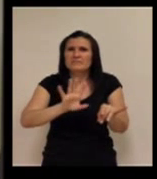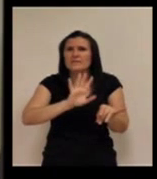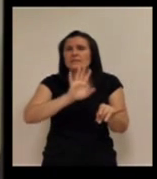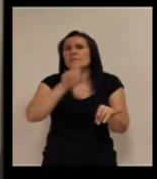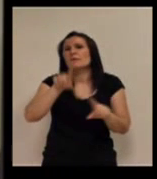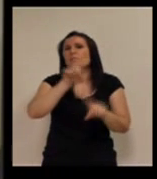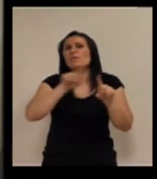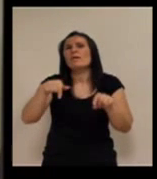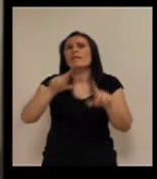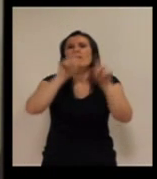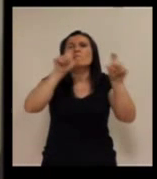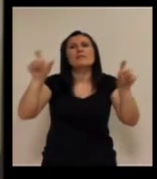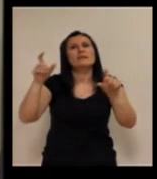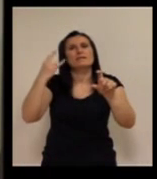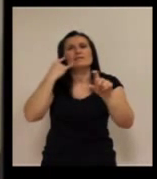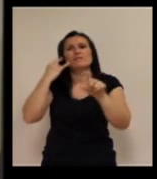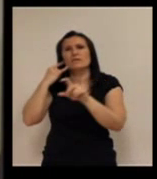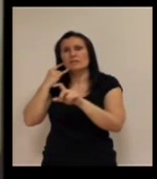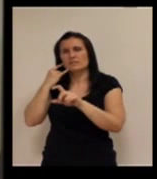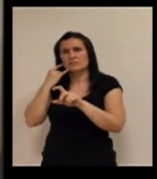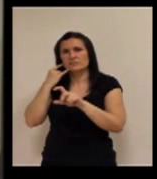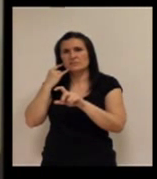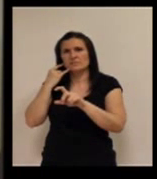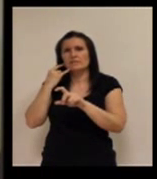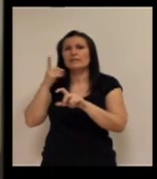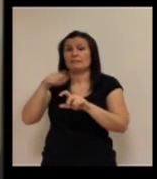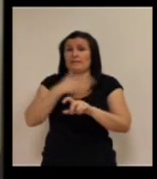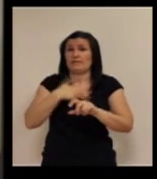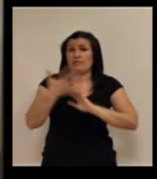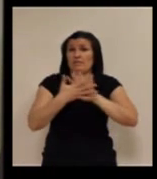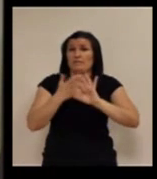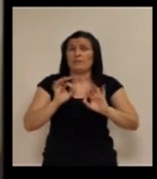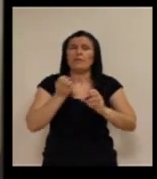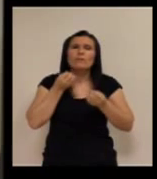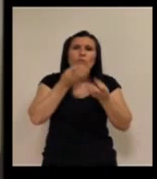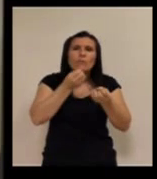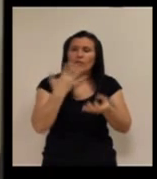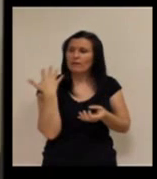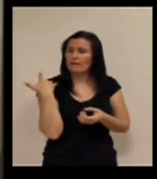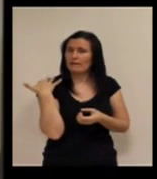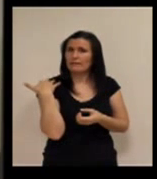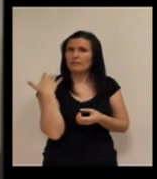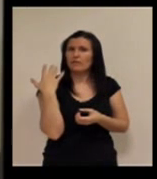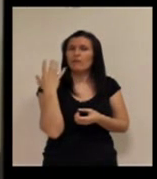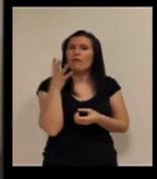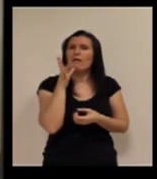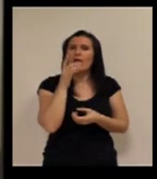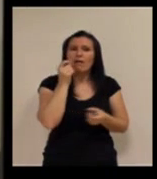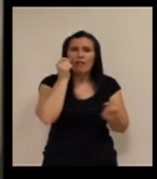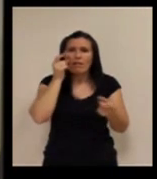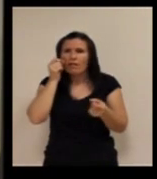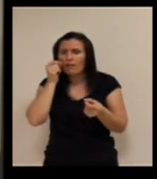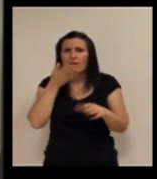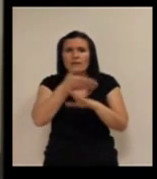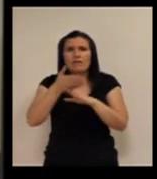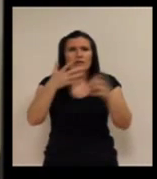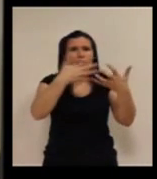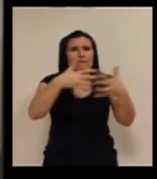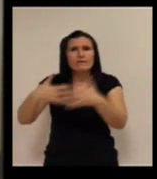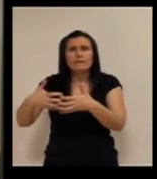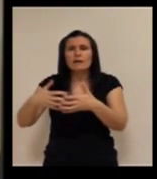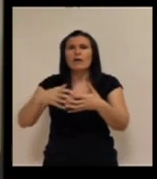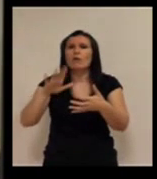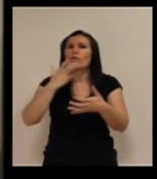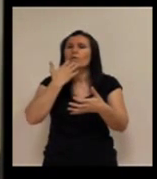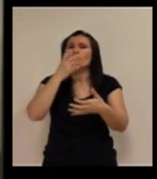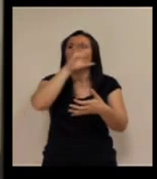telefonía. Y quería comentaros al menos, pues, información reciente o que vamos viendo de nuestras fábricas y de nuestros compañeros